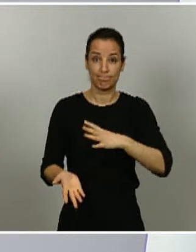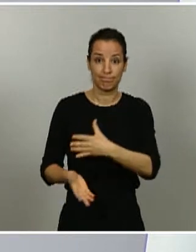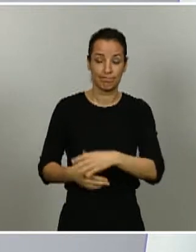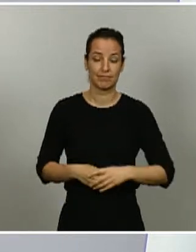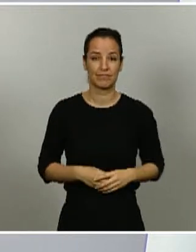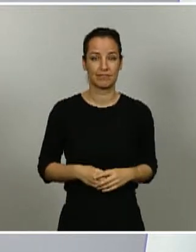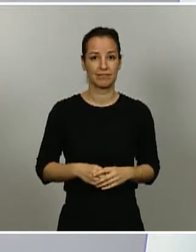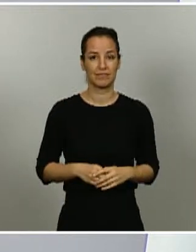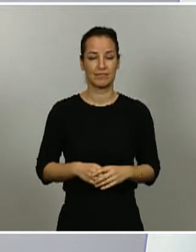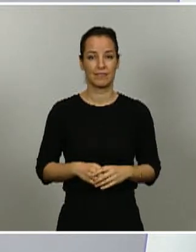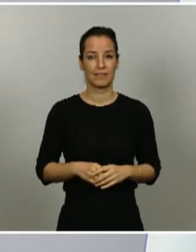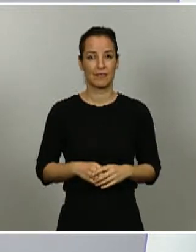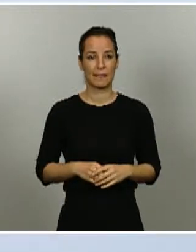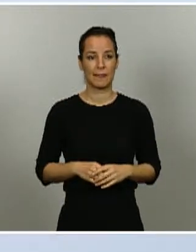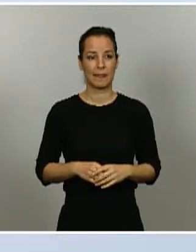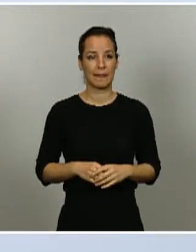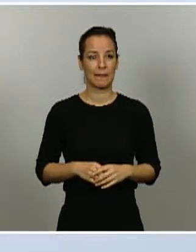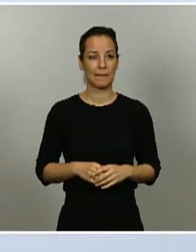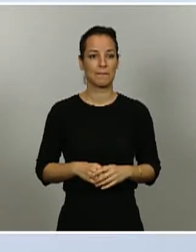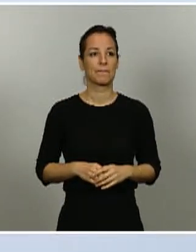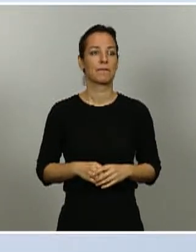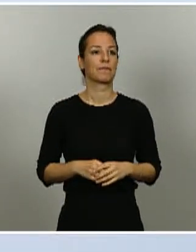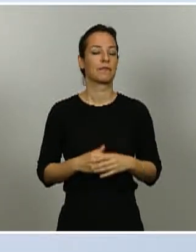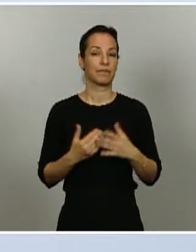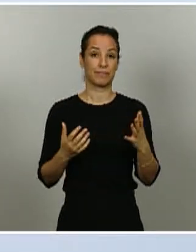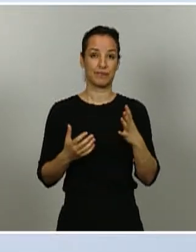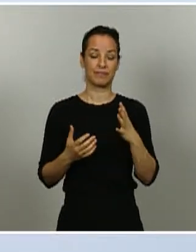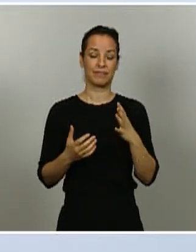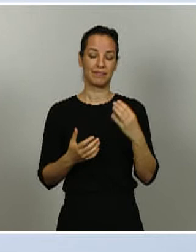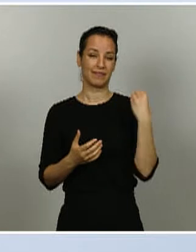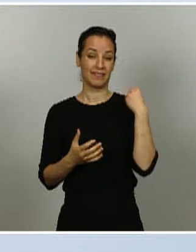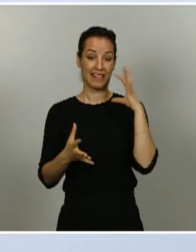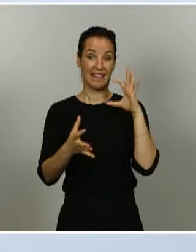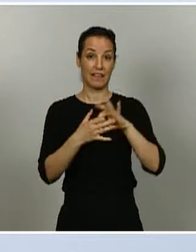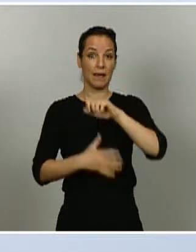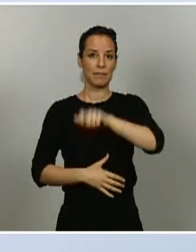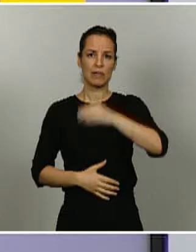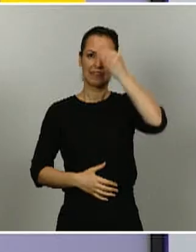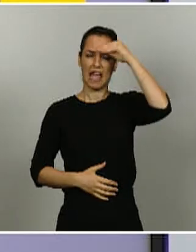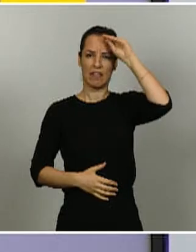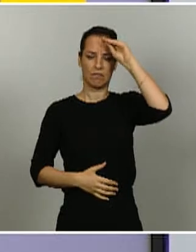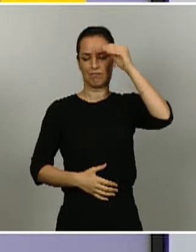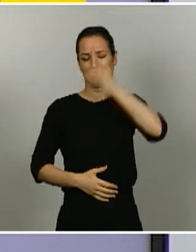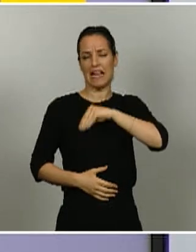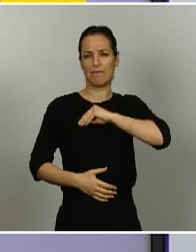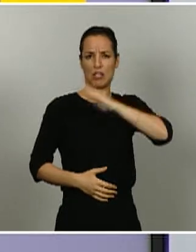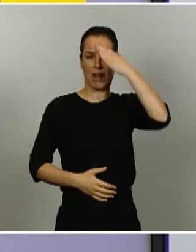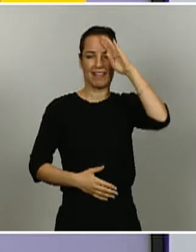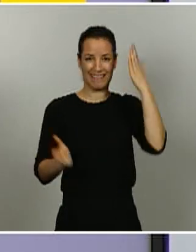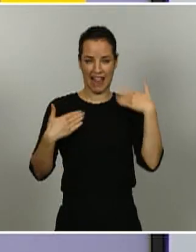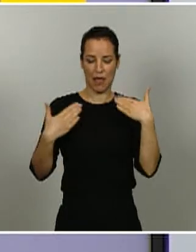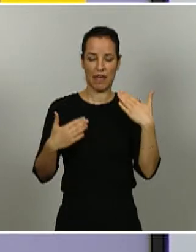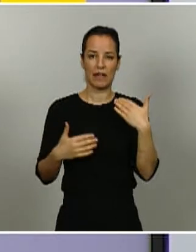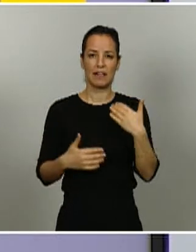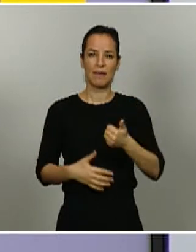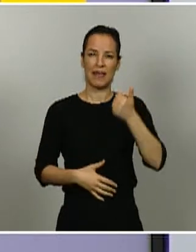pues en relación a las personas que no tienen nacionalidad española, hay que tener en cuenta cuál es el marco muestral